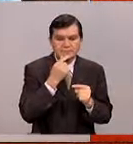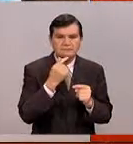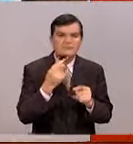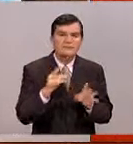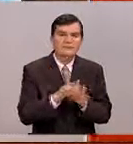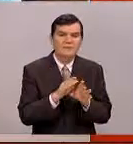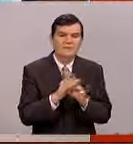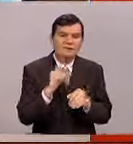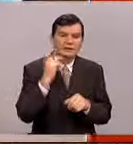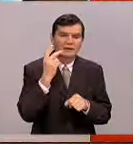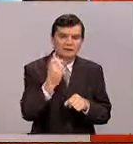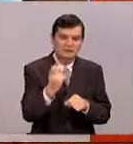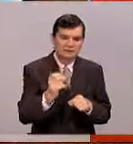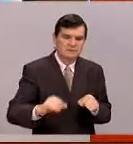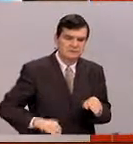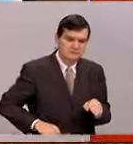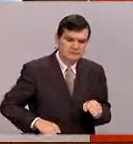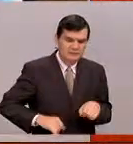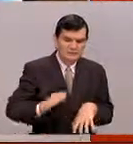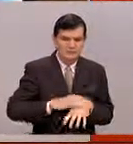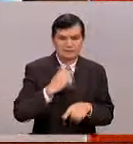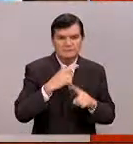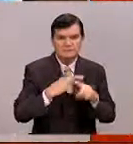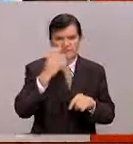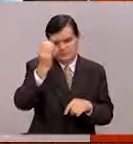ese interés por la ciencia?